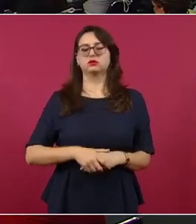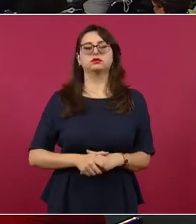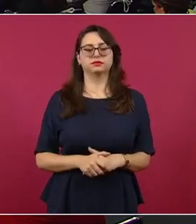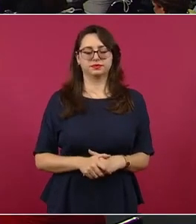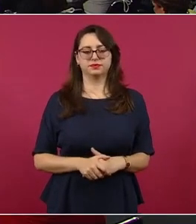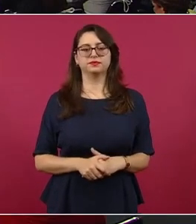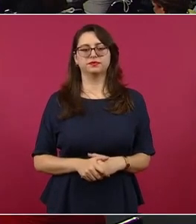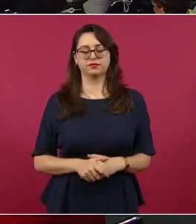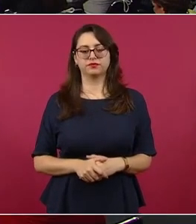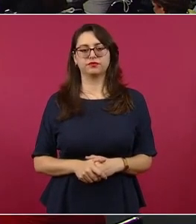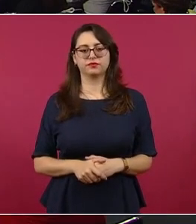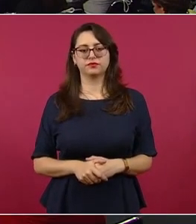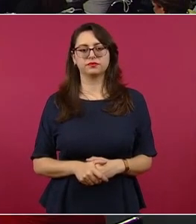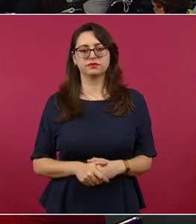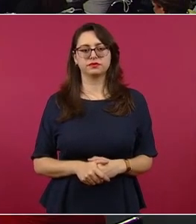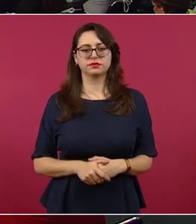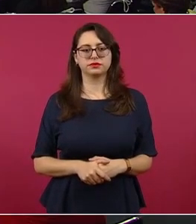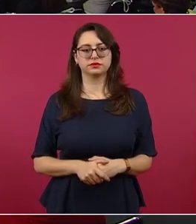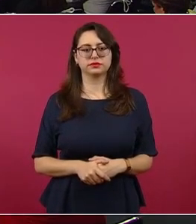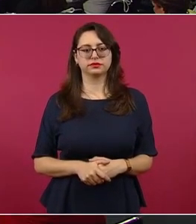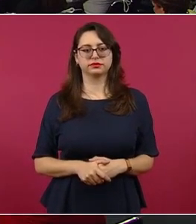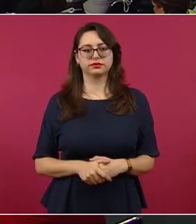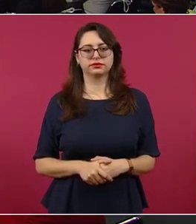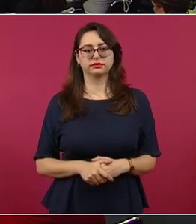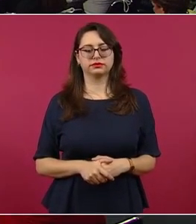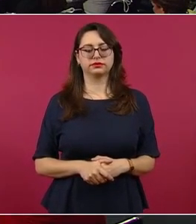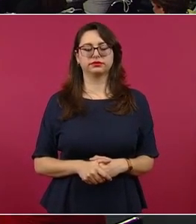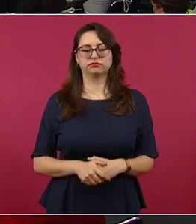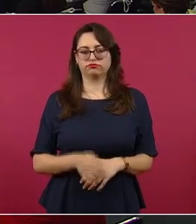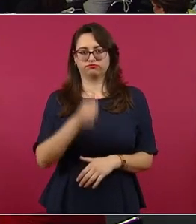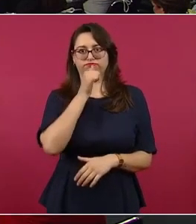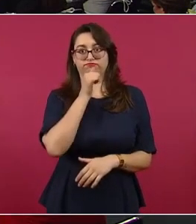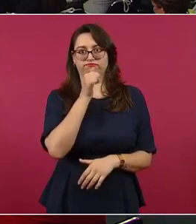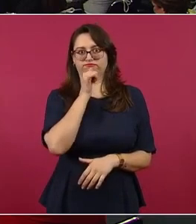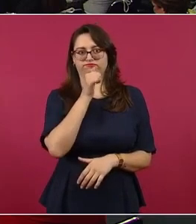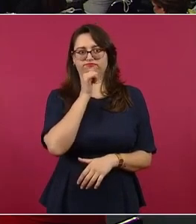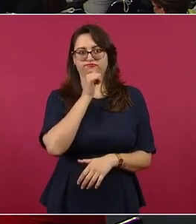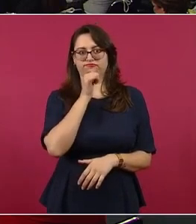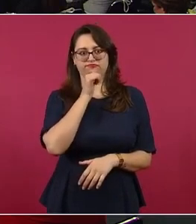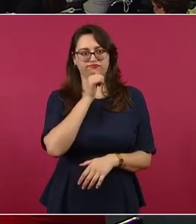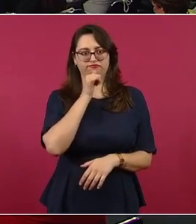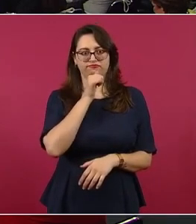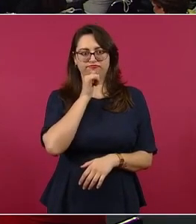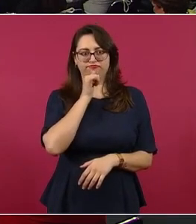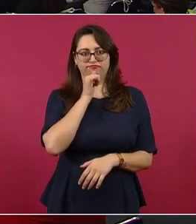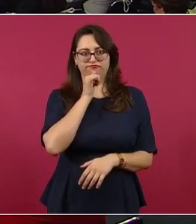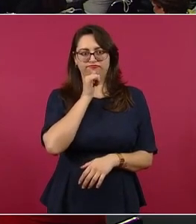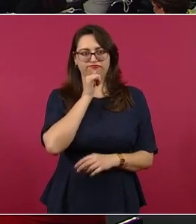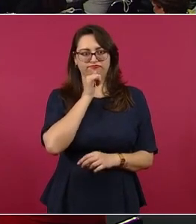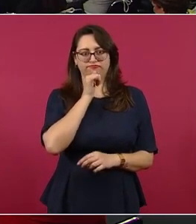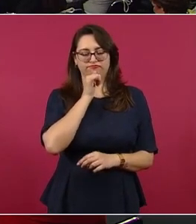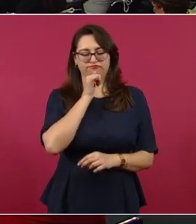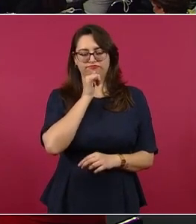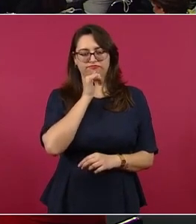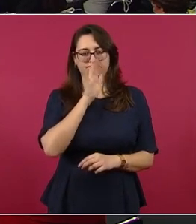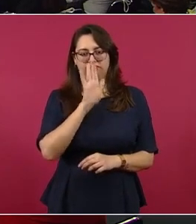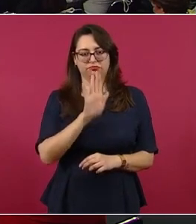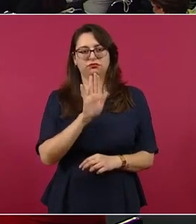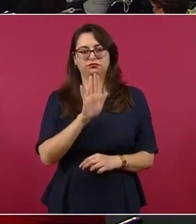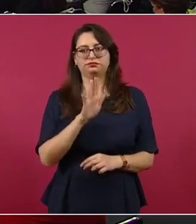eso no ha tenido éxito, ni va a tener,